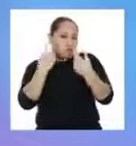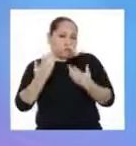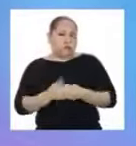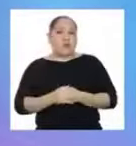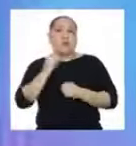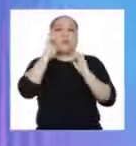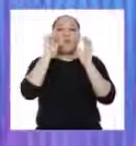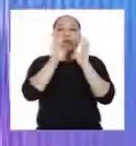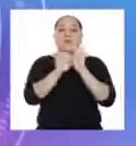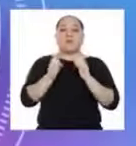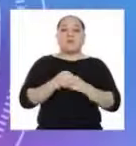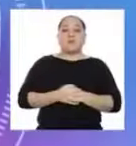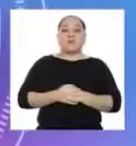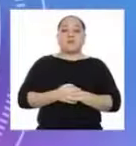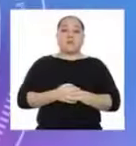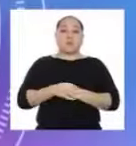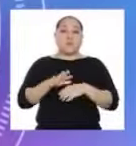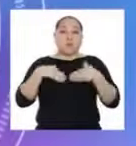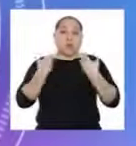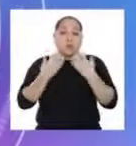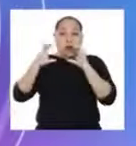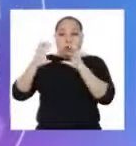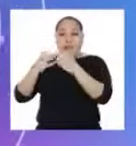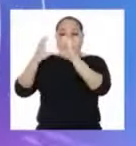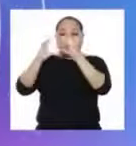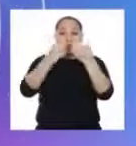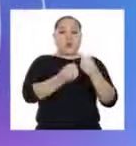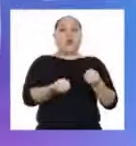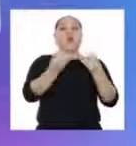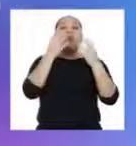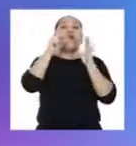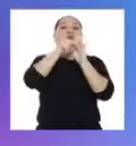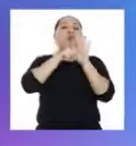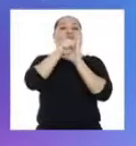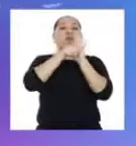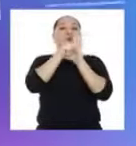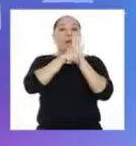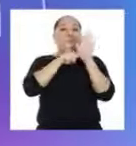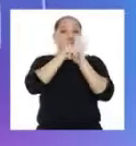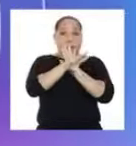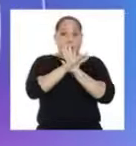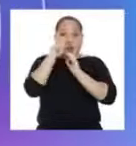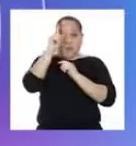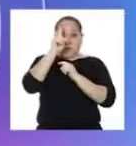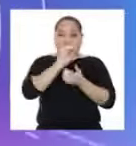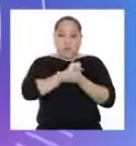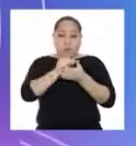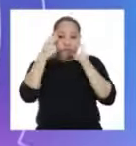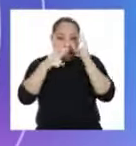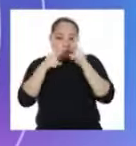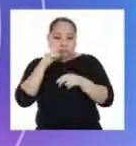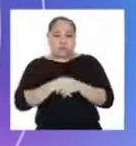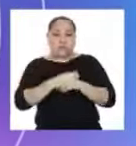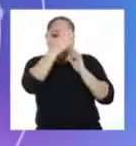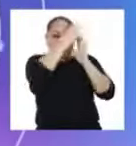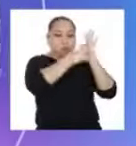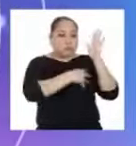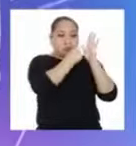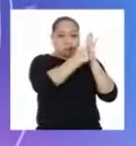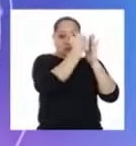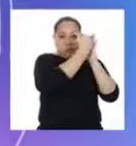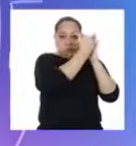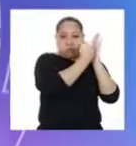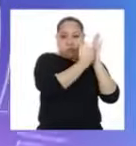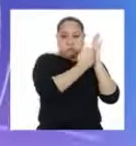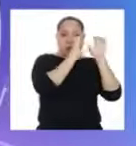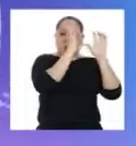diarias. Por ejemplo, podemos clasificar cuántas películas hemos visto en un mes, armar una